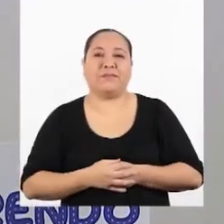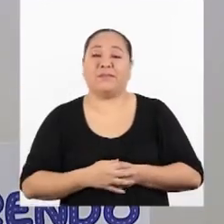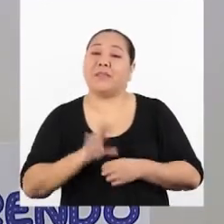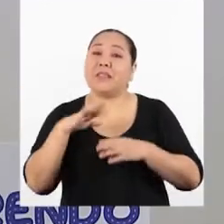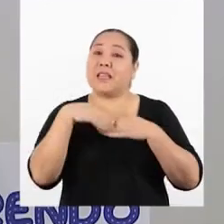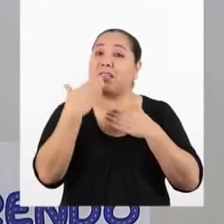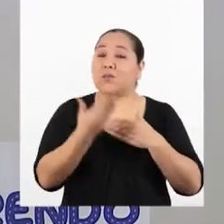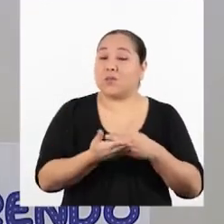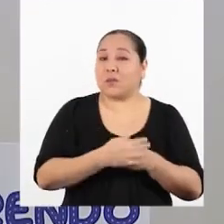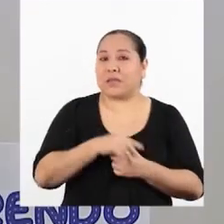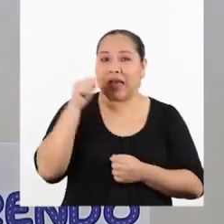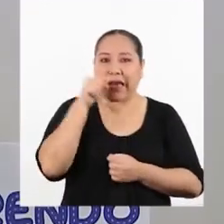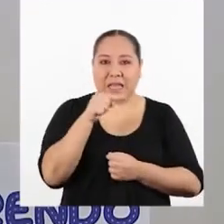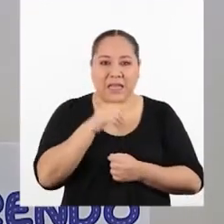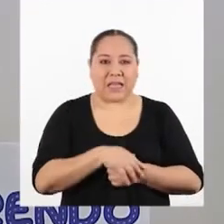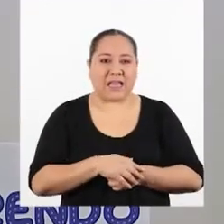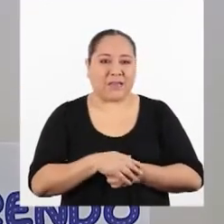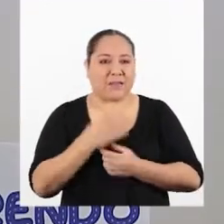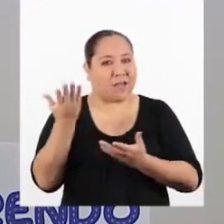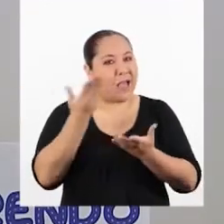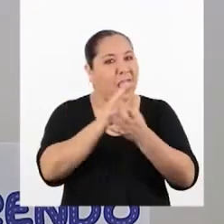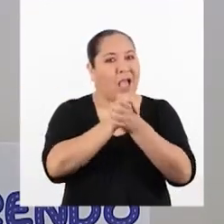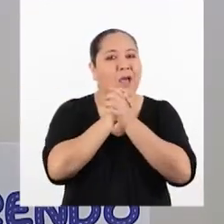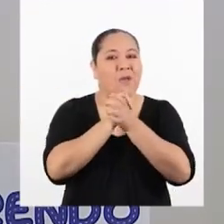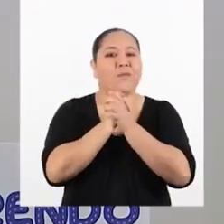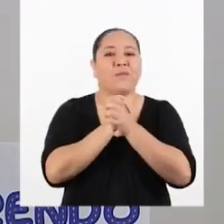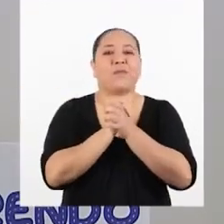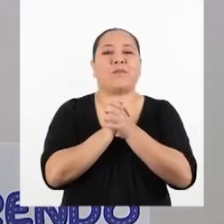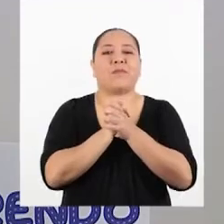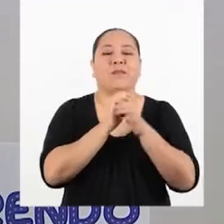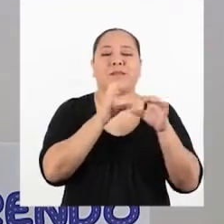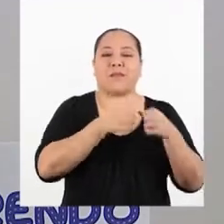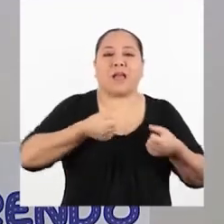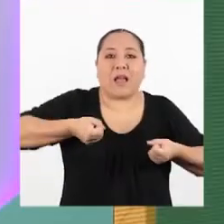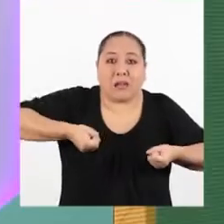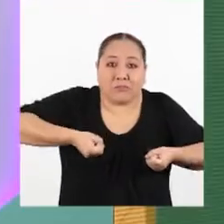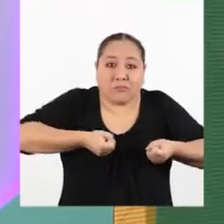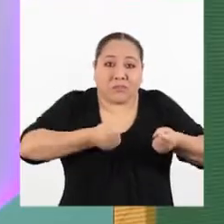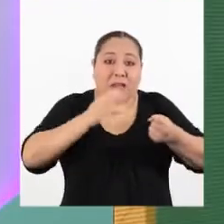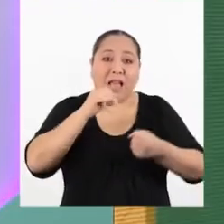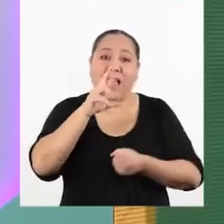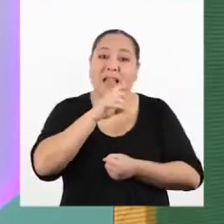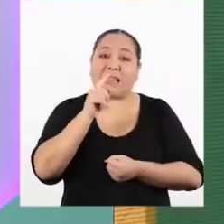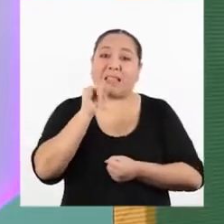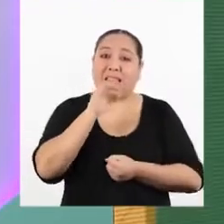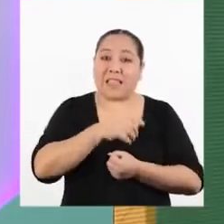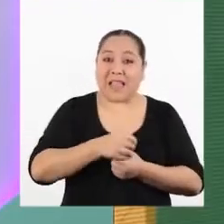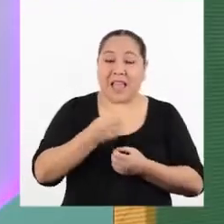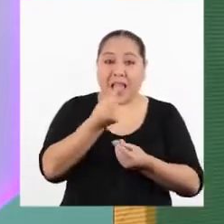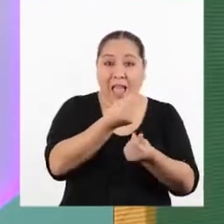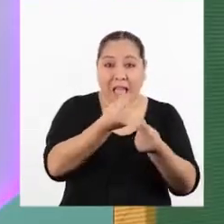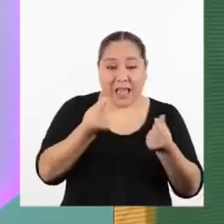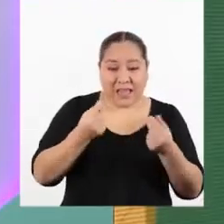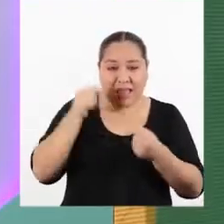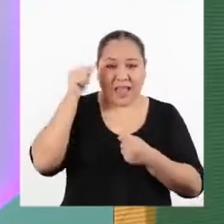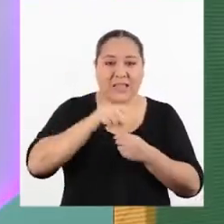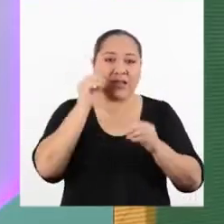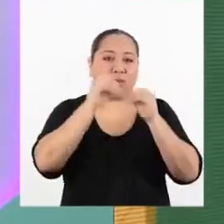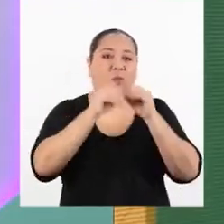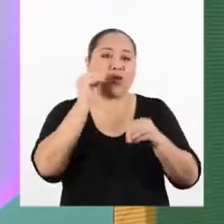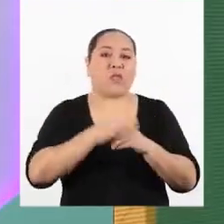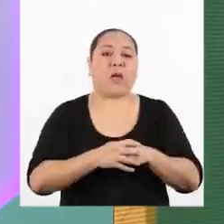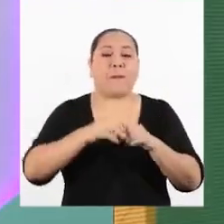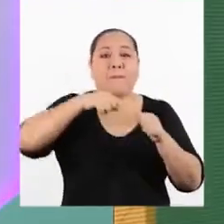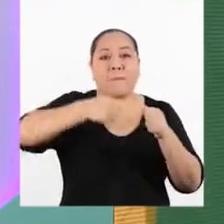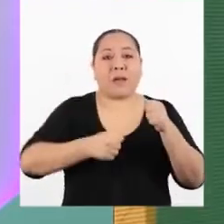luego, aquí tenemos a nuestra amiga la carretilla con arena. Aquí se aplica el sistema de